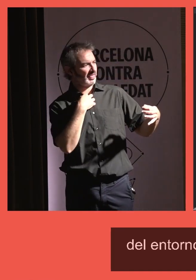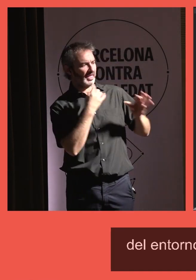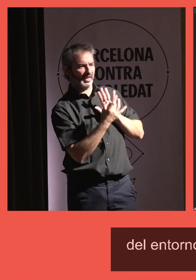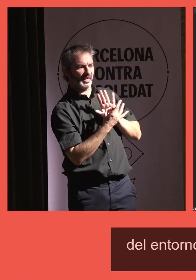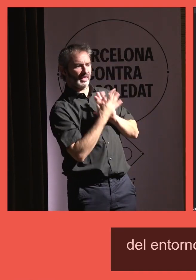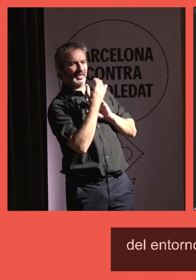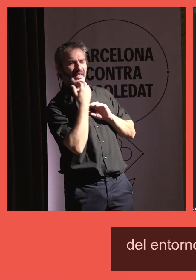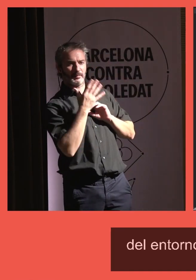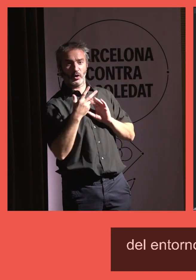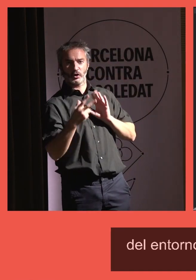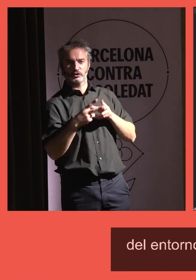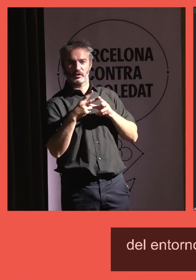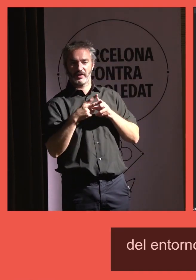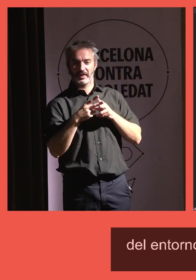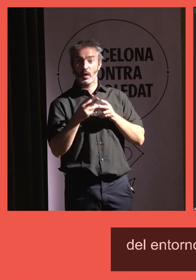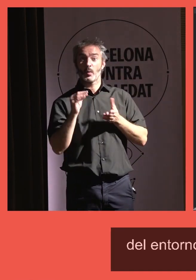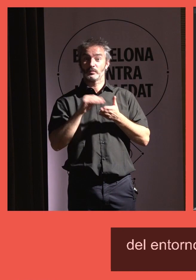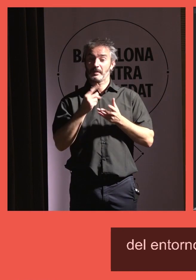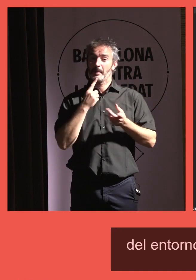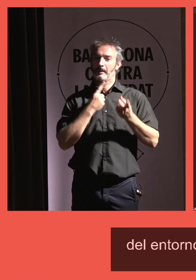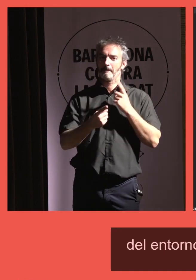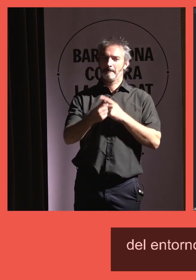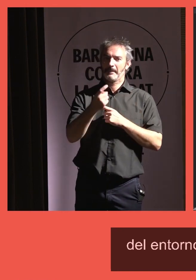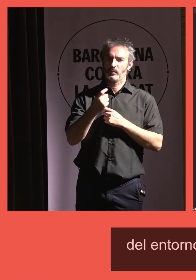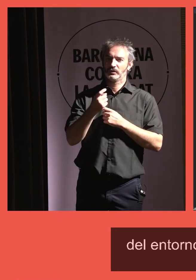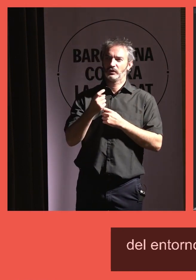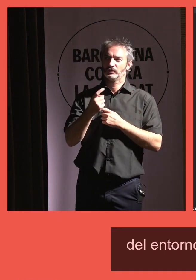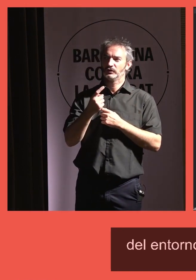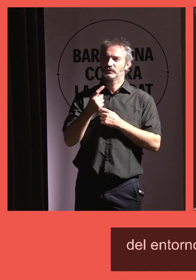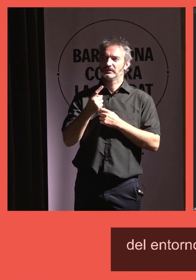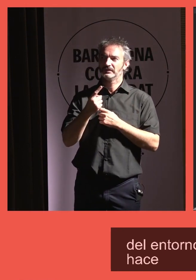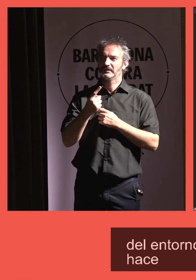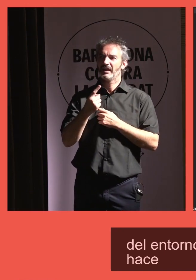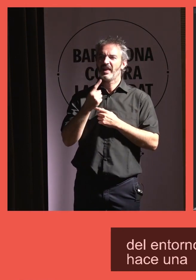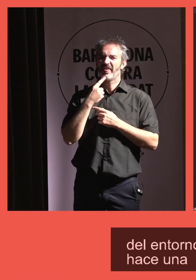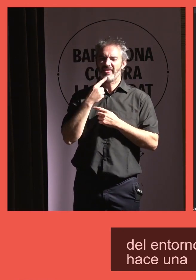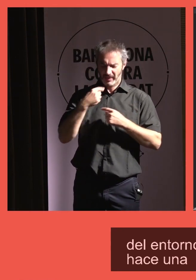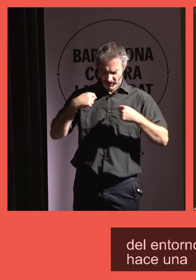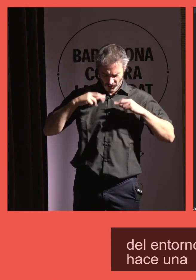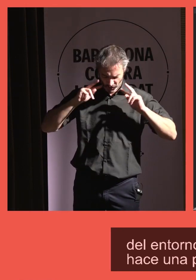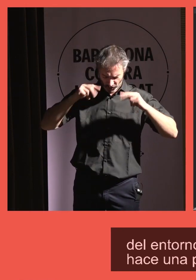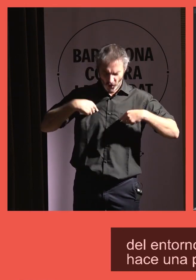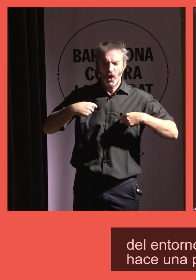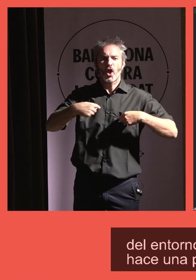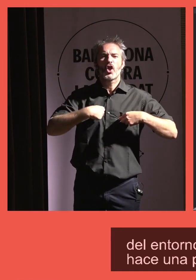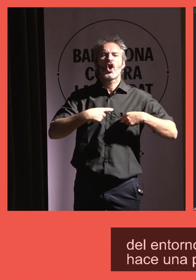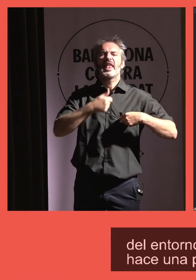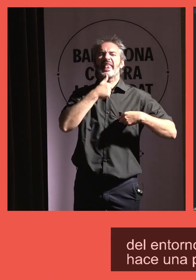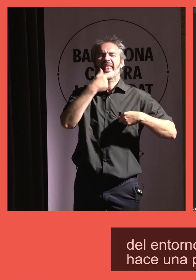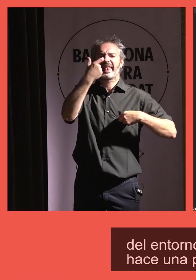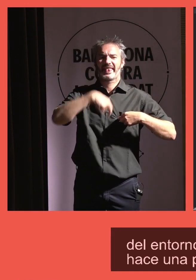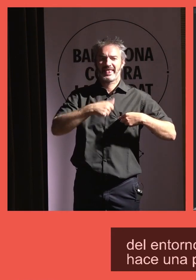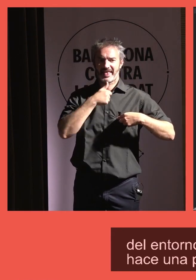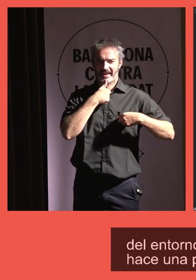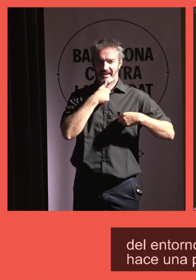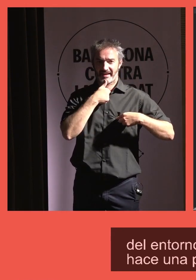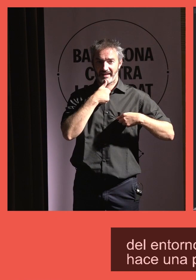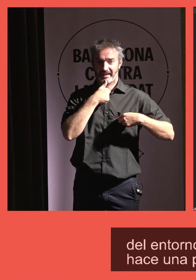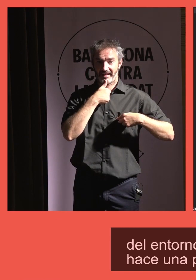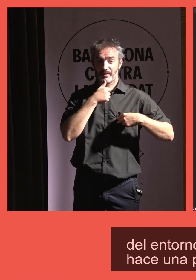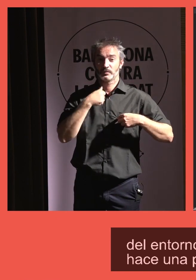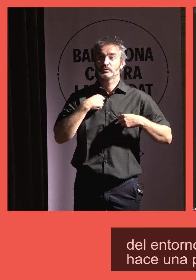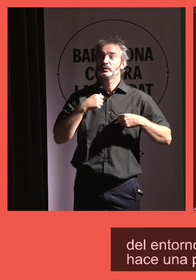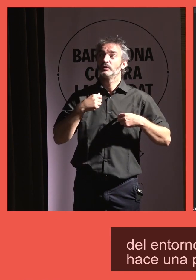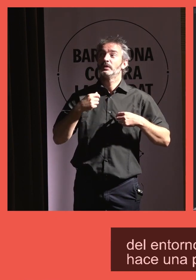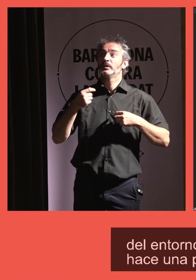sociedad, ¿verdad? De hecho, se hace una pregunta, desligado de ellos y de todo, ¿qué soy yo, no? ¿Quién soy yo? Bien, Rousseau al